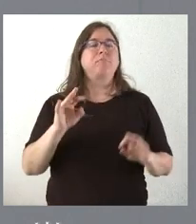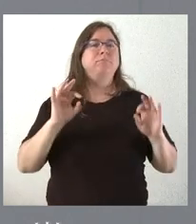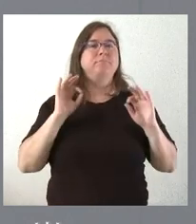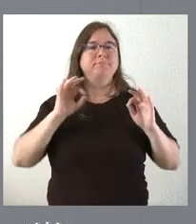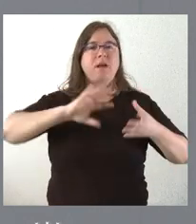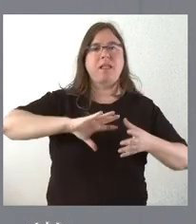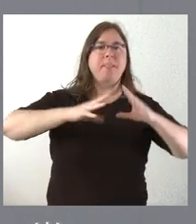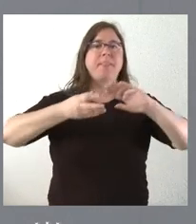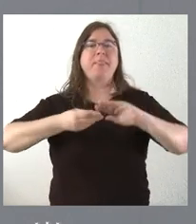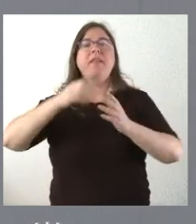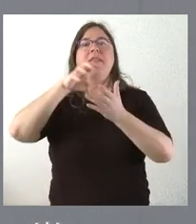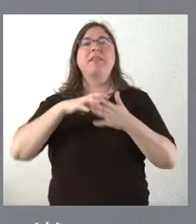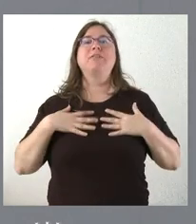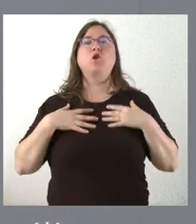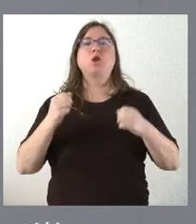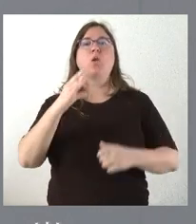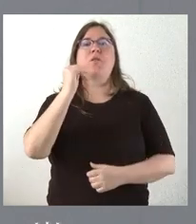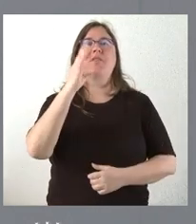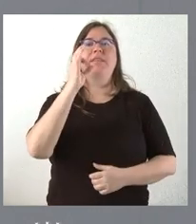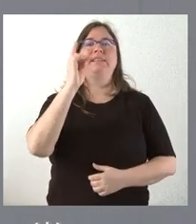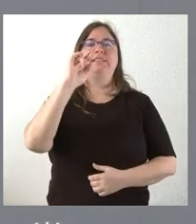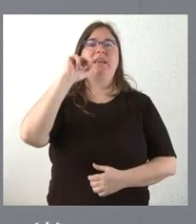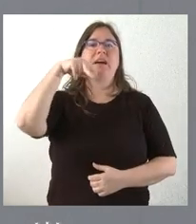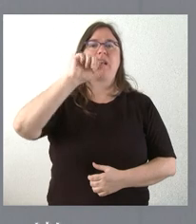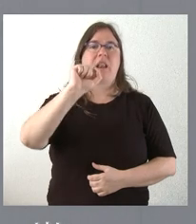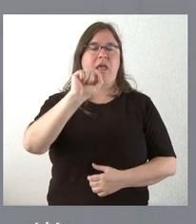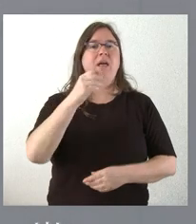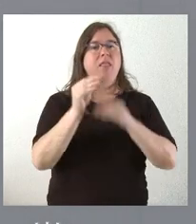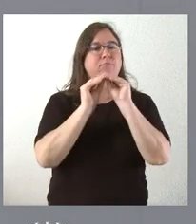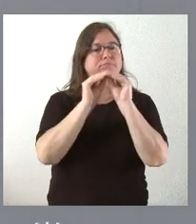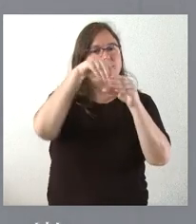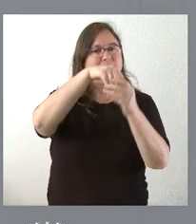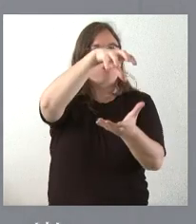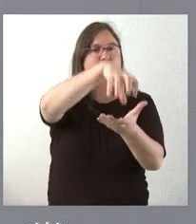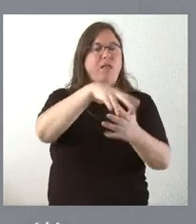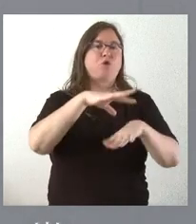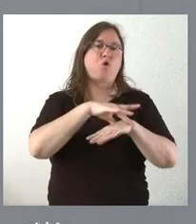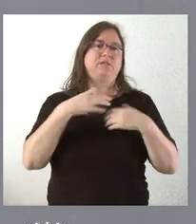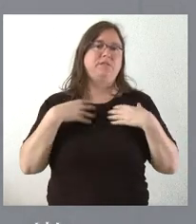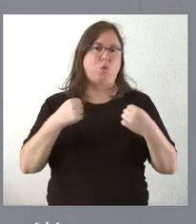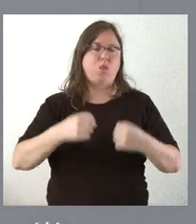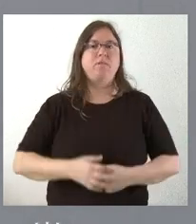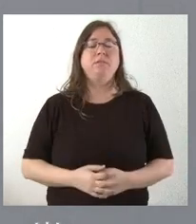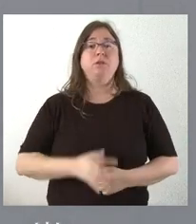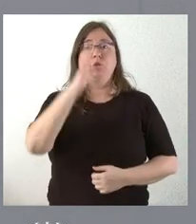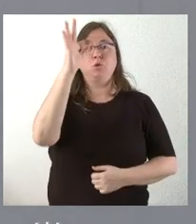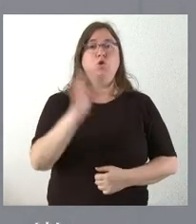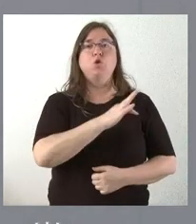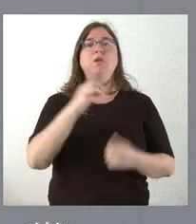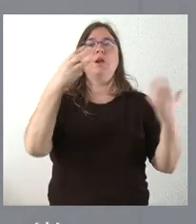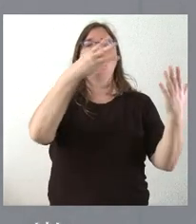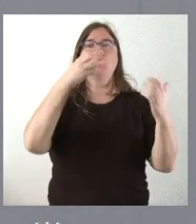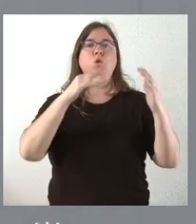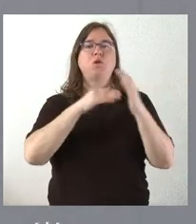adecuación del centro de salud de Cistierna y las actuaciones que haya que realizar en el mismo. En total, como les digo, 800.000 euros